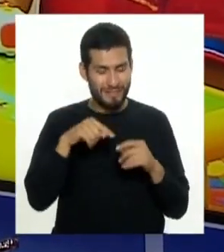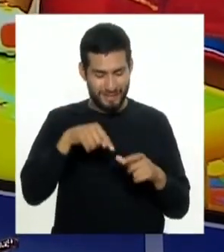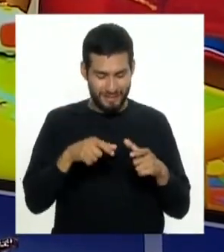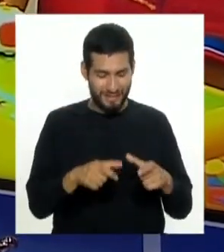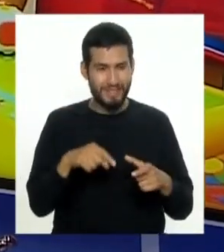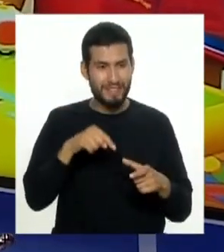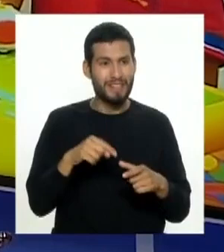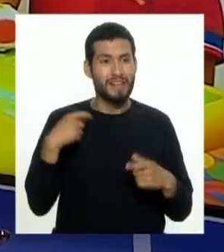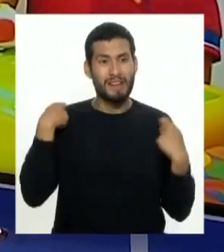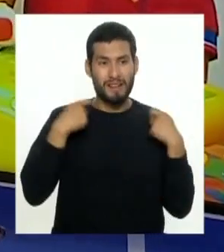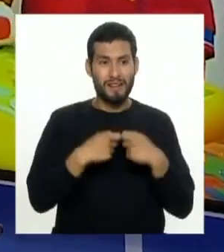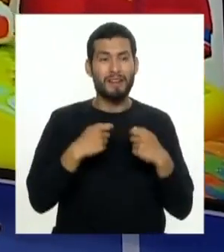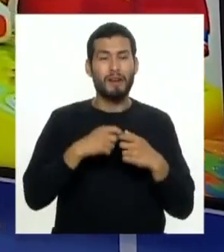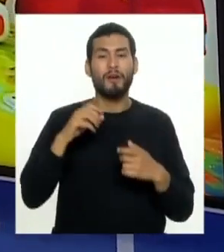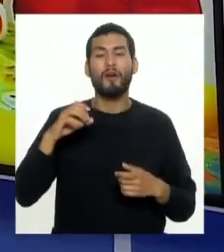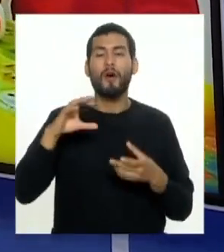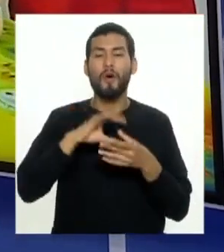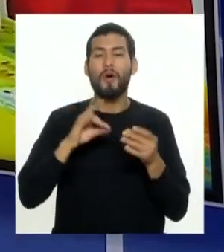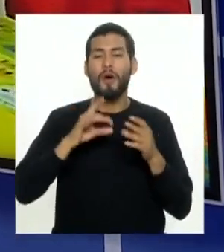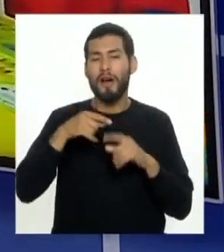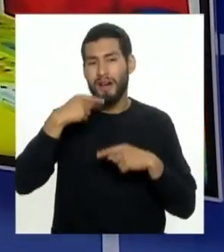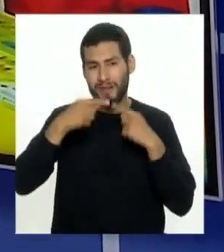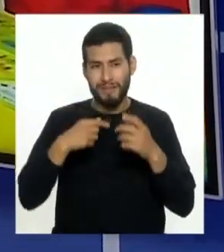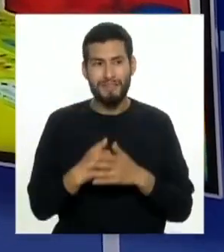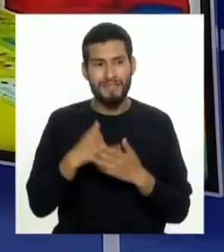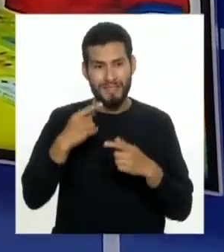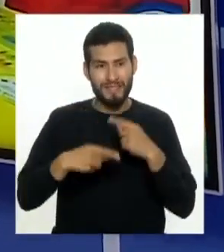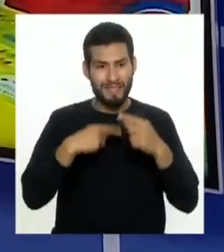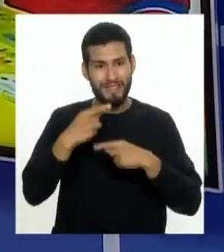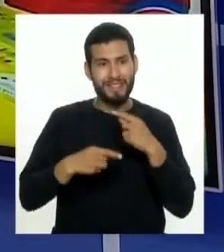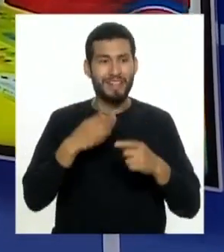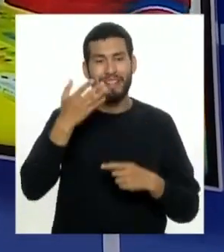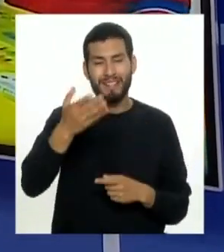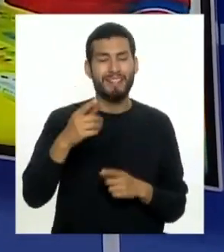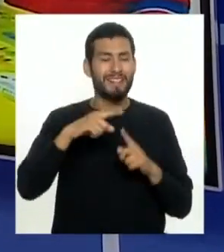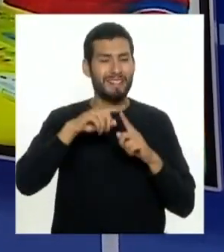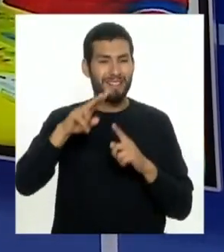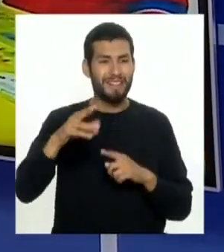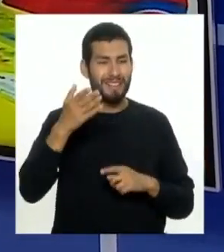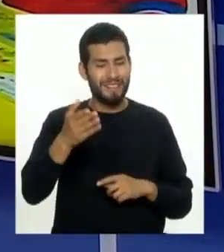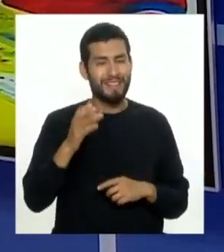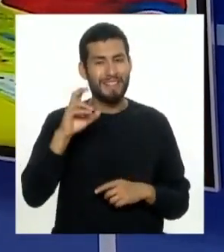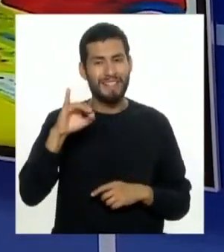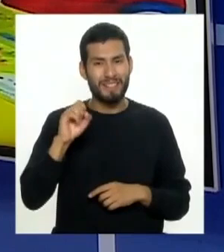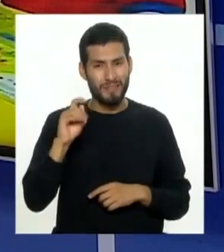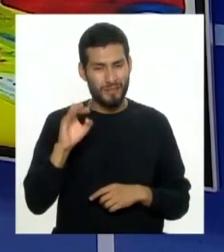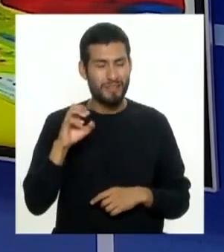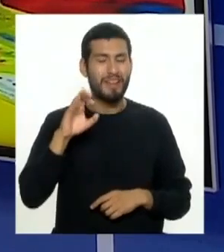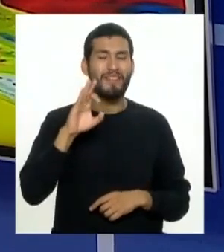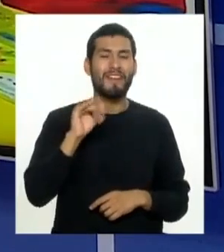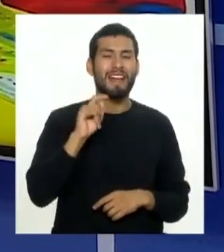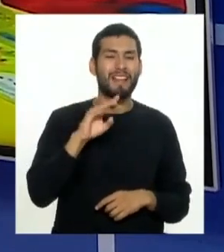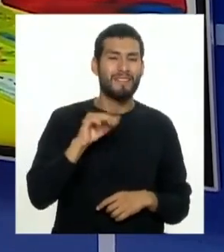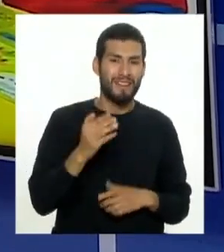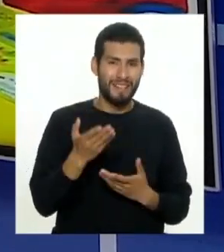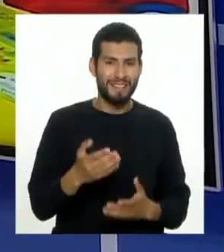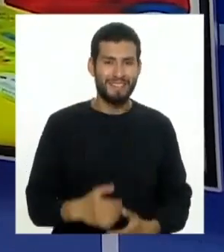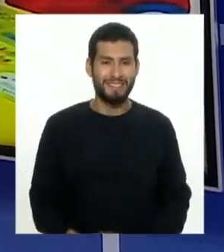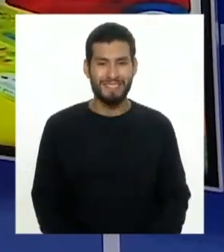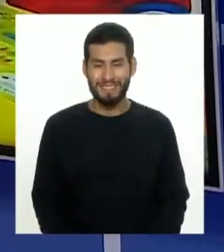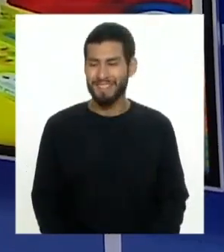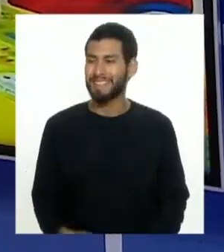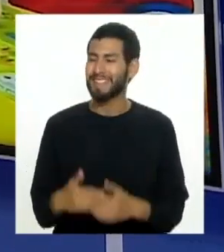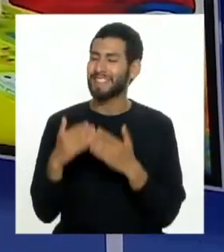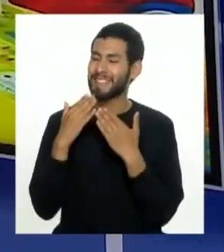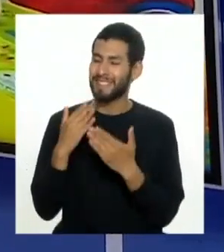dispositivo que en español se llama también Cuentacuentos. Y regresamos a Estudios con ustedes, Christopher Fátima. Gracias